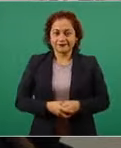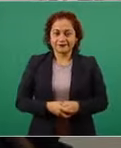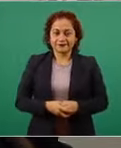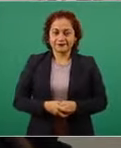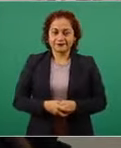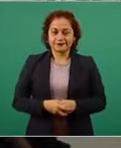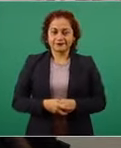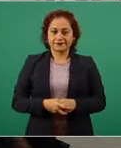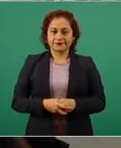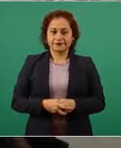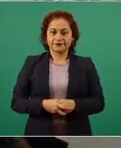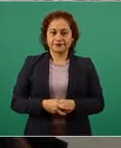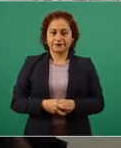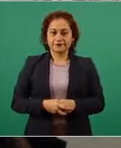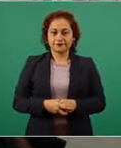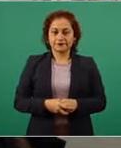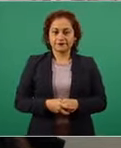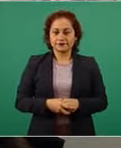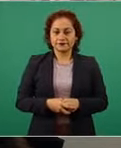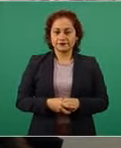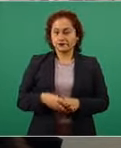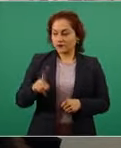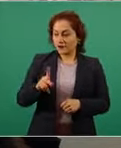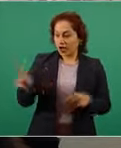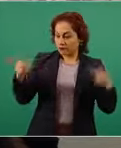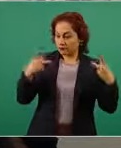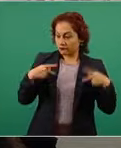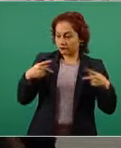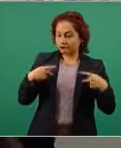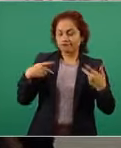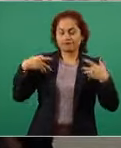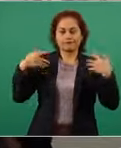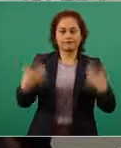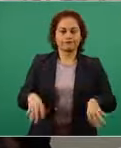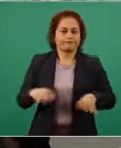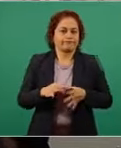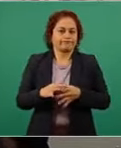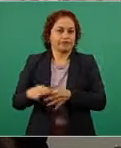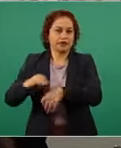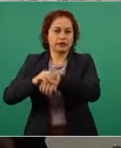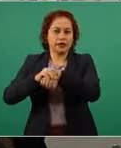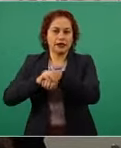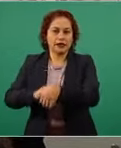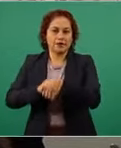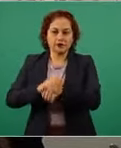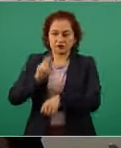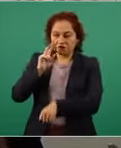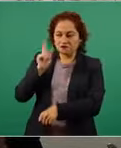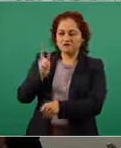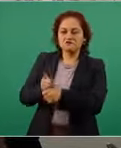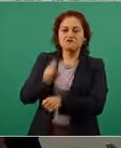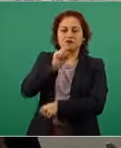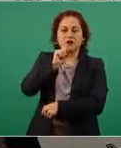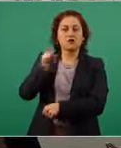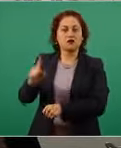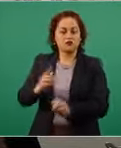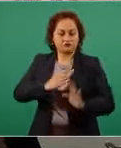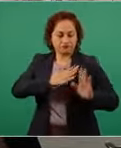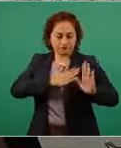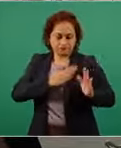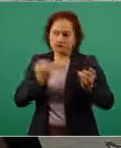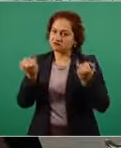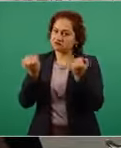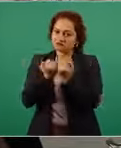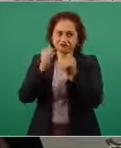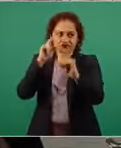Nos han demostrado ser no sólo compañeros, sino que están comprometidos con causas comunes. Bueno,